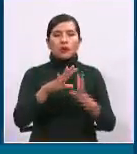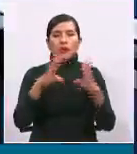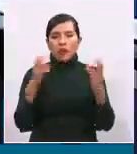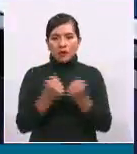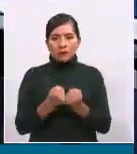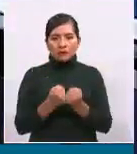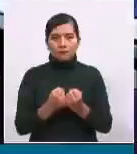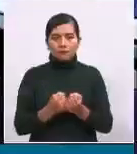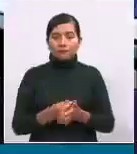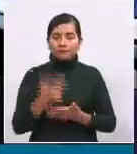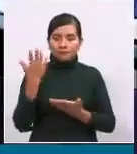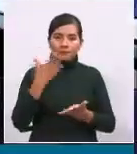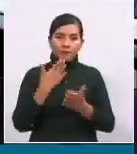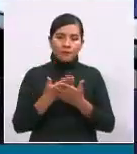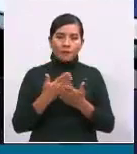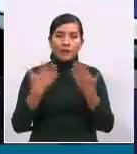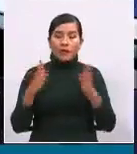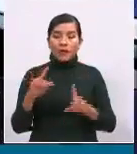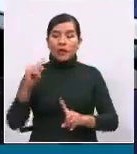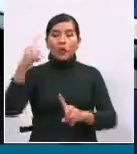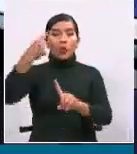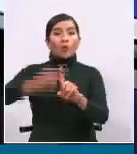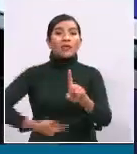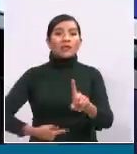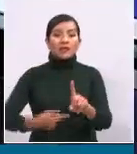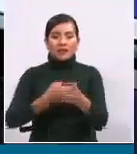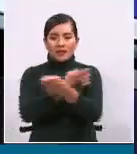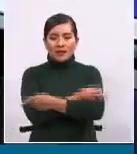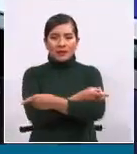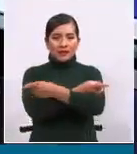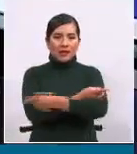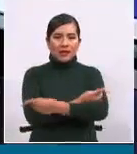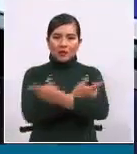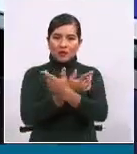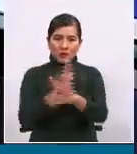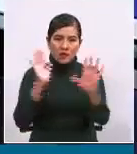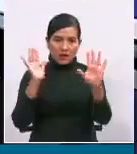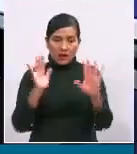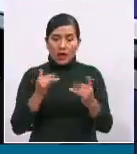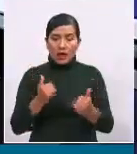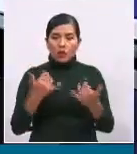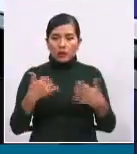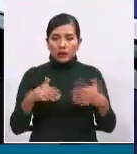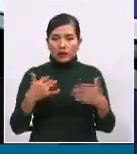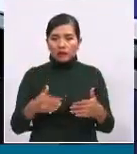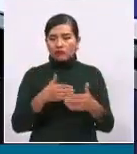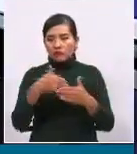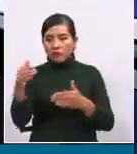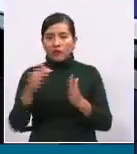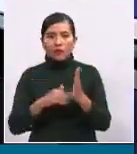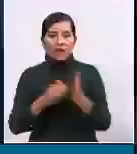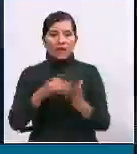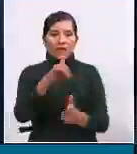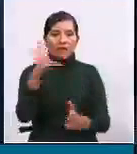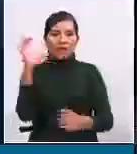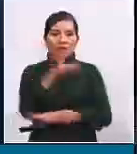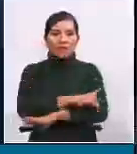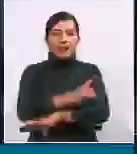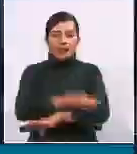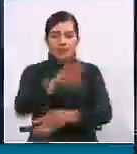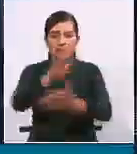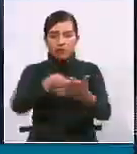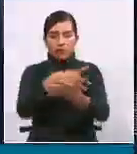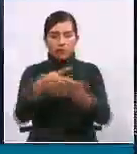Viceministro, estamos hablando de un mes de descanso pedagógico. Esto definitivamente va a tener un impacto en el calendario escolar.